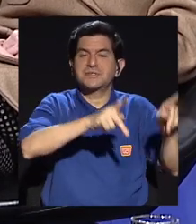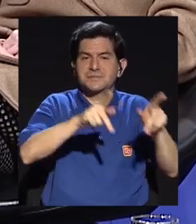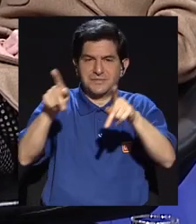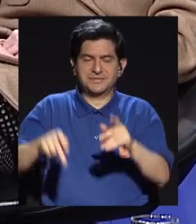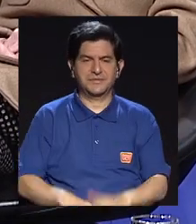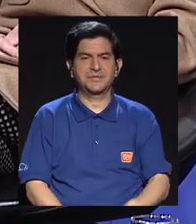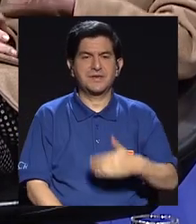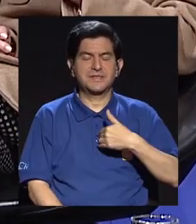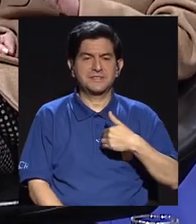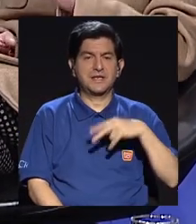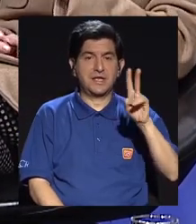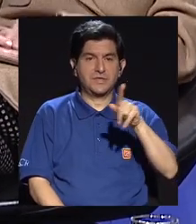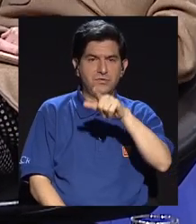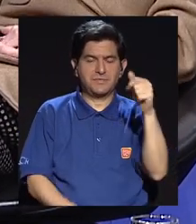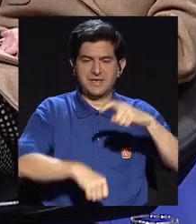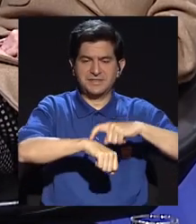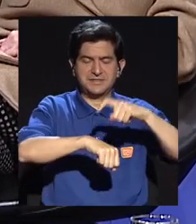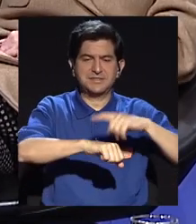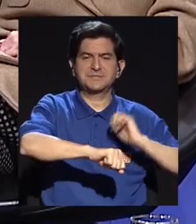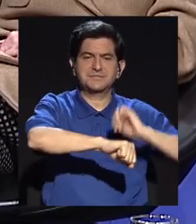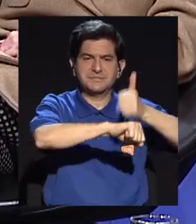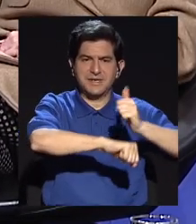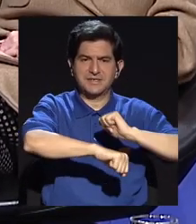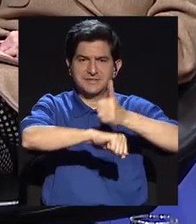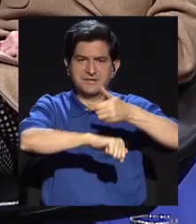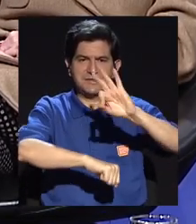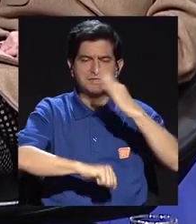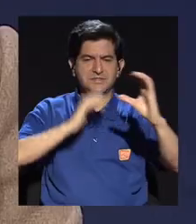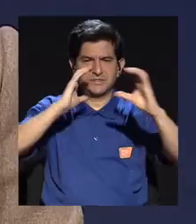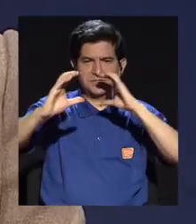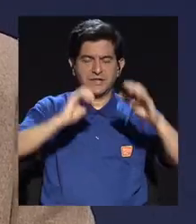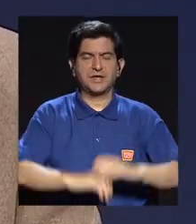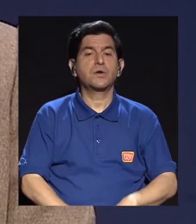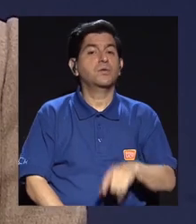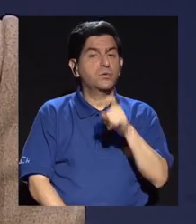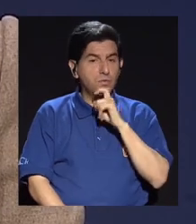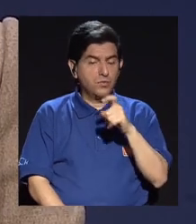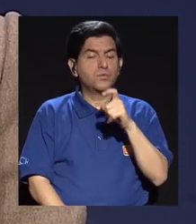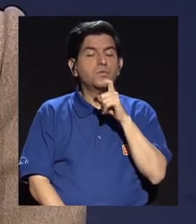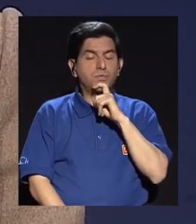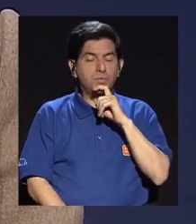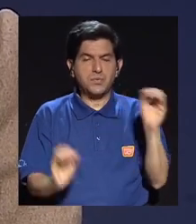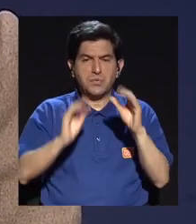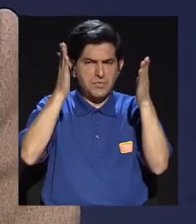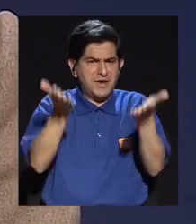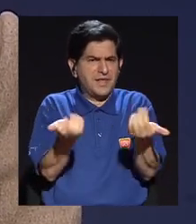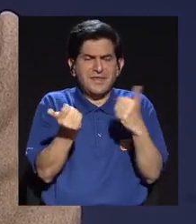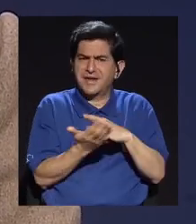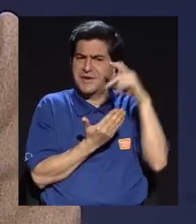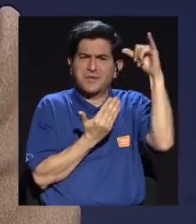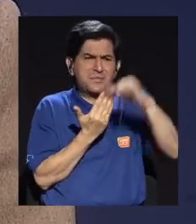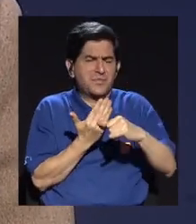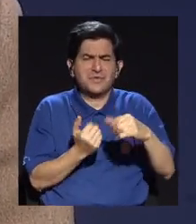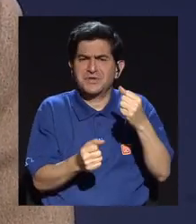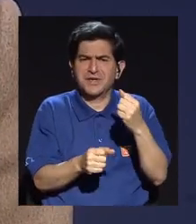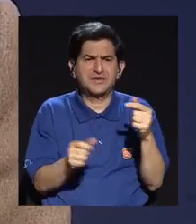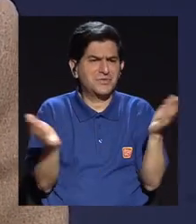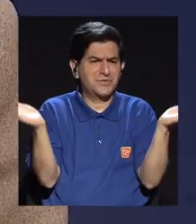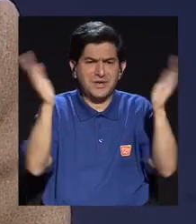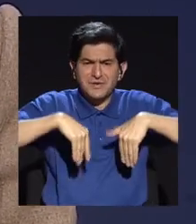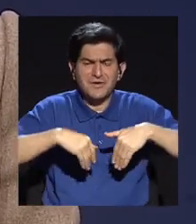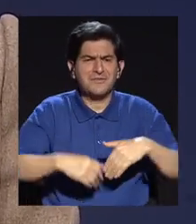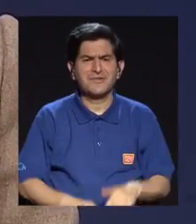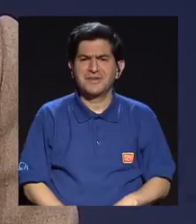de información sin gente y tenía dos meses de tiempo para montar el medio. Costó, costó mucho. Nadie quería ir a trabajar en un proyecto que no